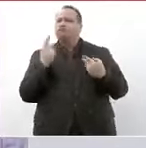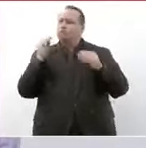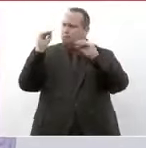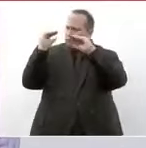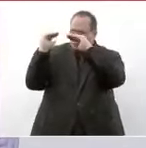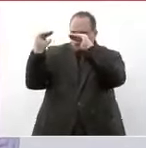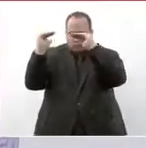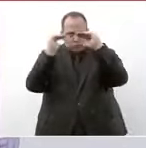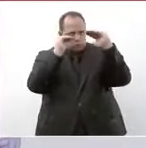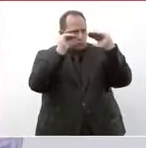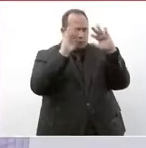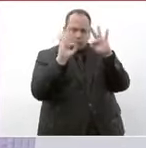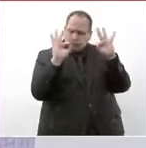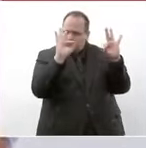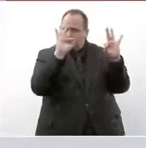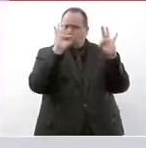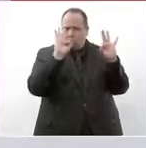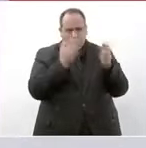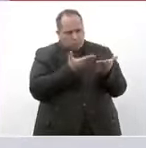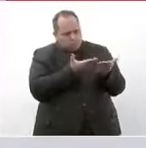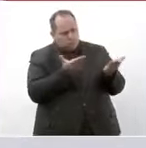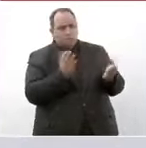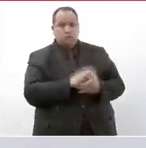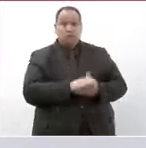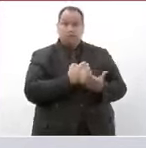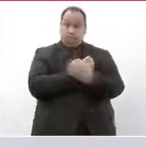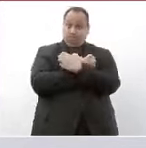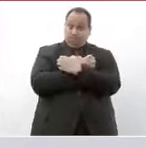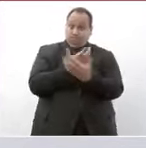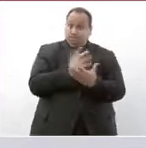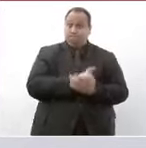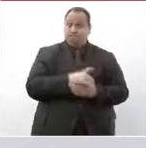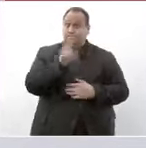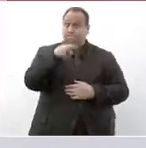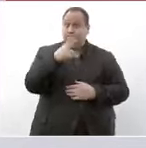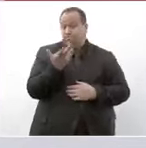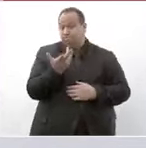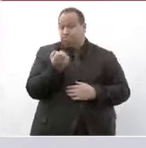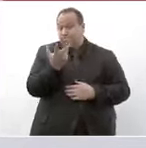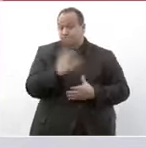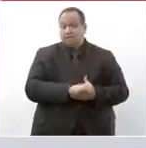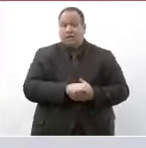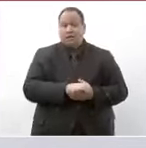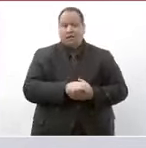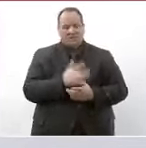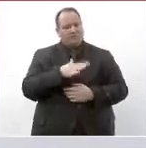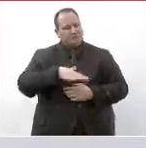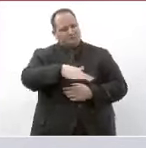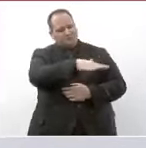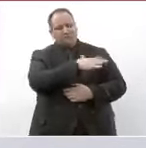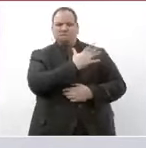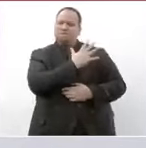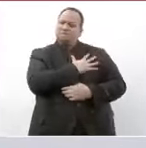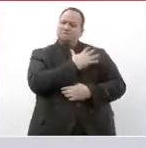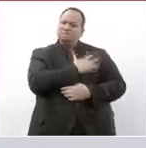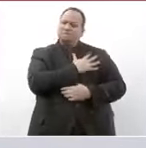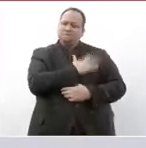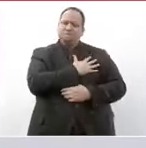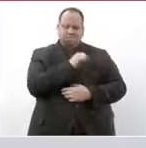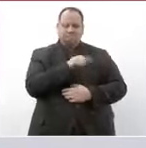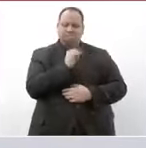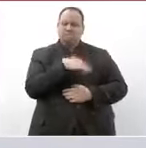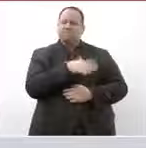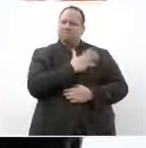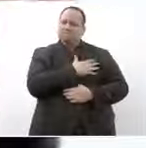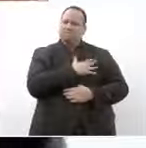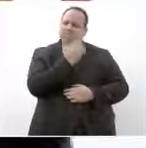por eso de veras aquí tengo mis afectos mi corazón aquí en